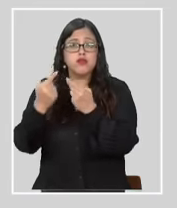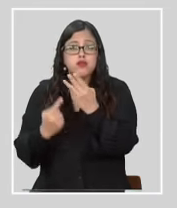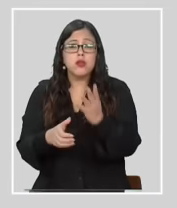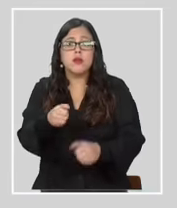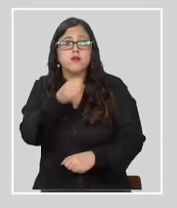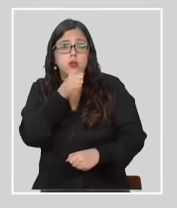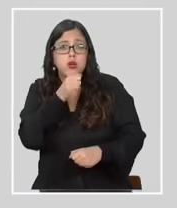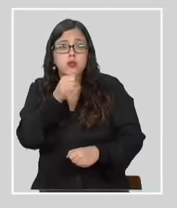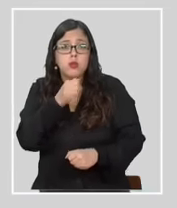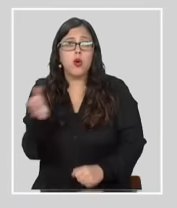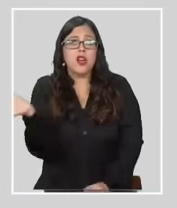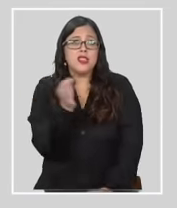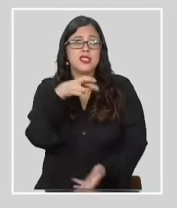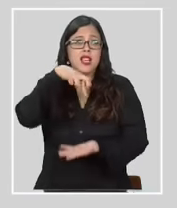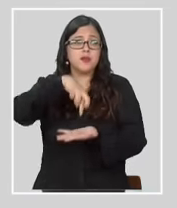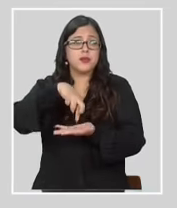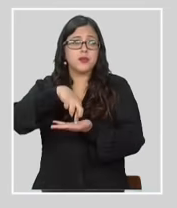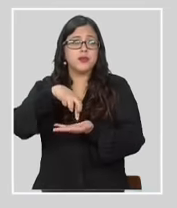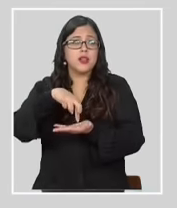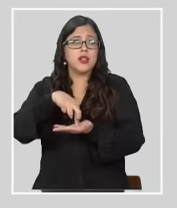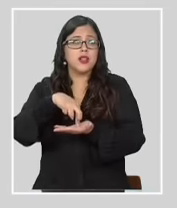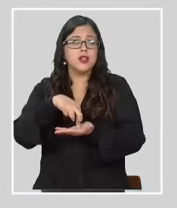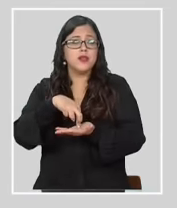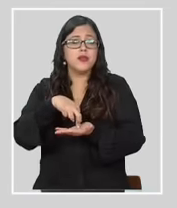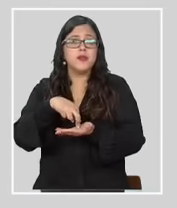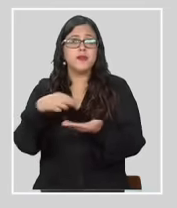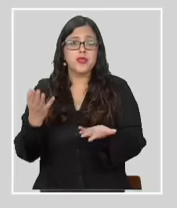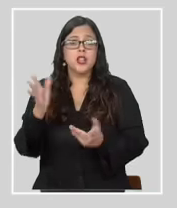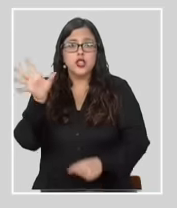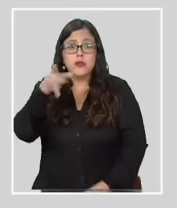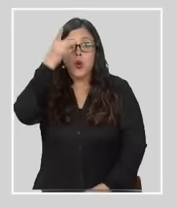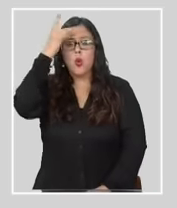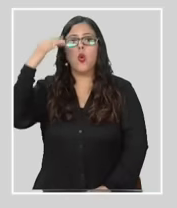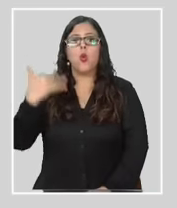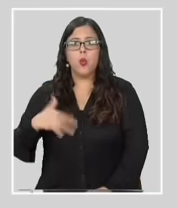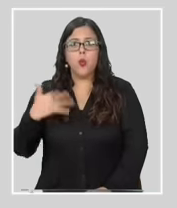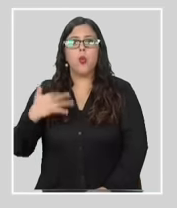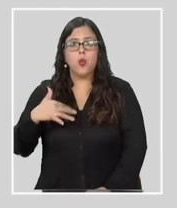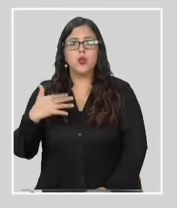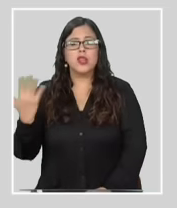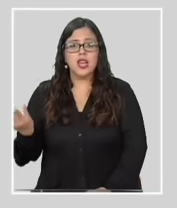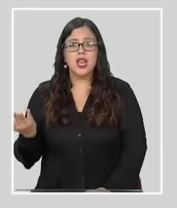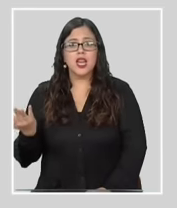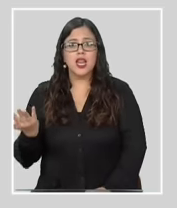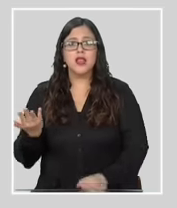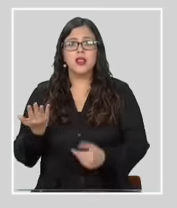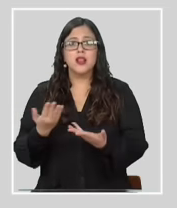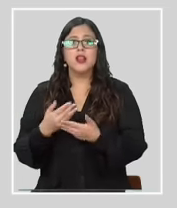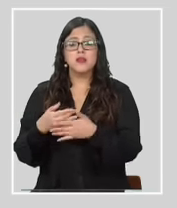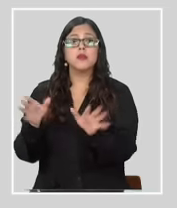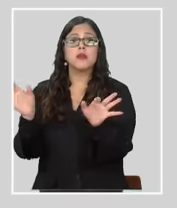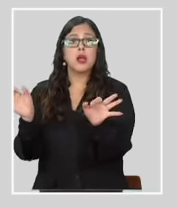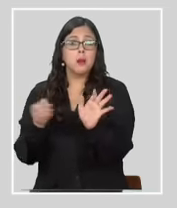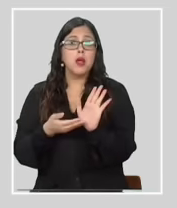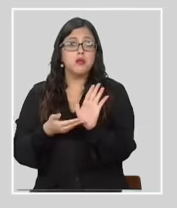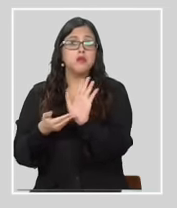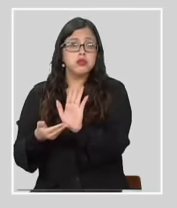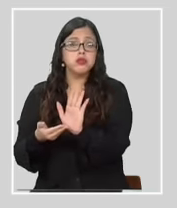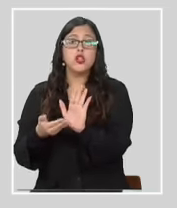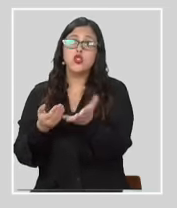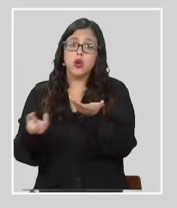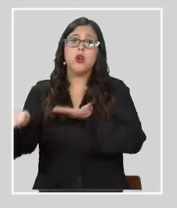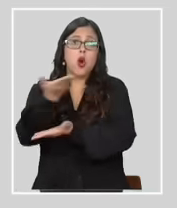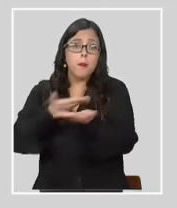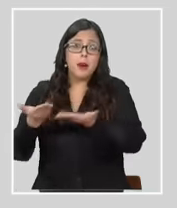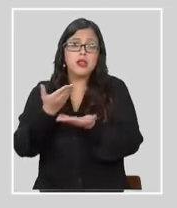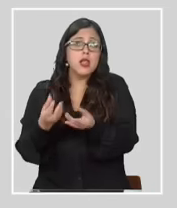señal el parlamentario que ya le vamos a decir quién es me di cuenta de lo importante que era dar a conocer a los medios y lo compartí de buena fe